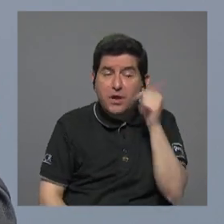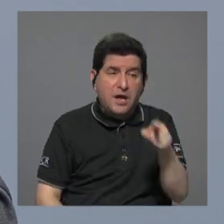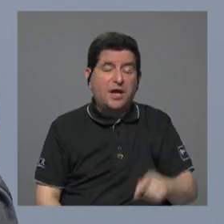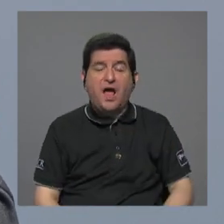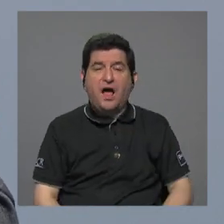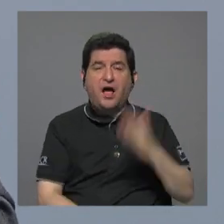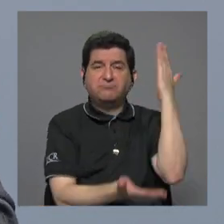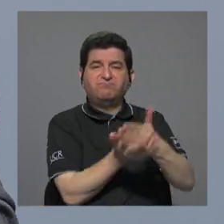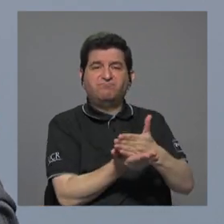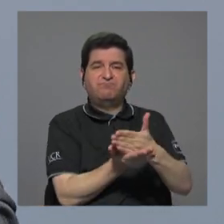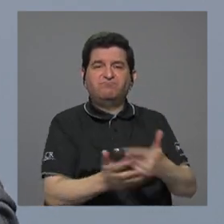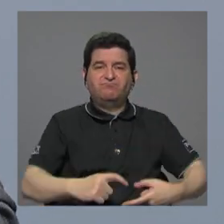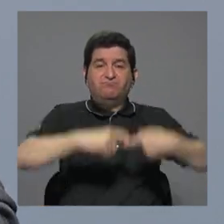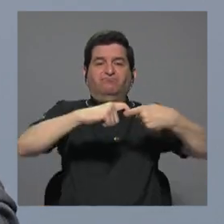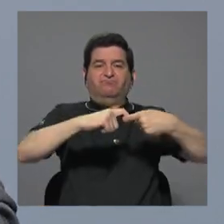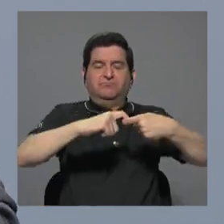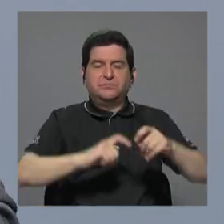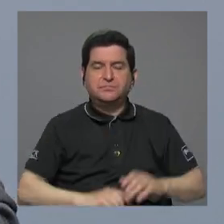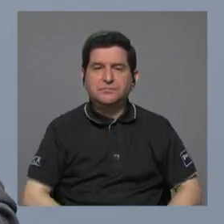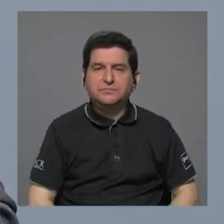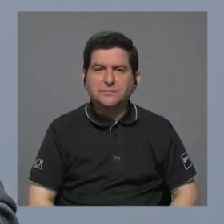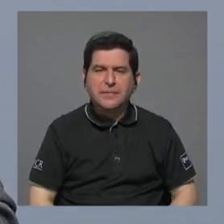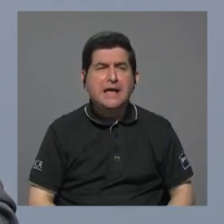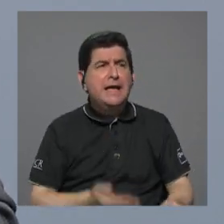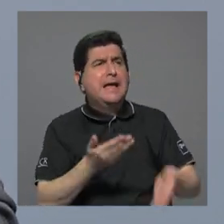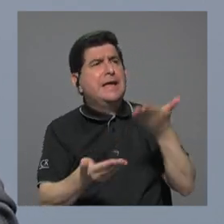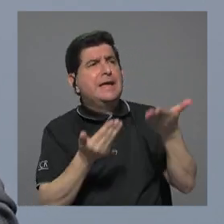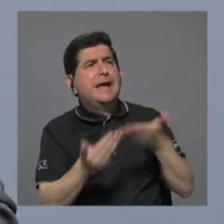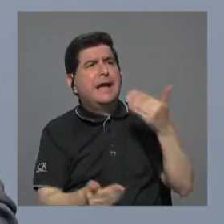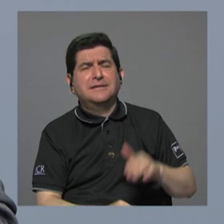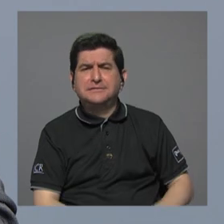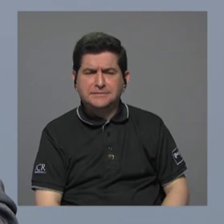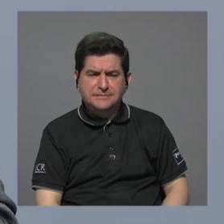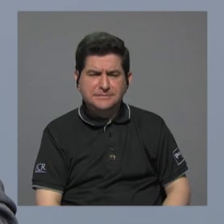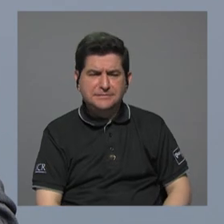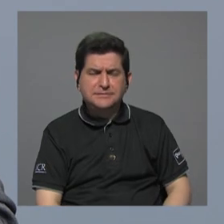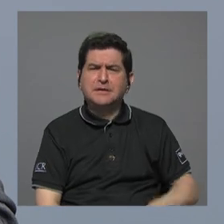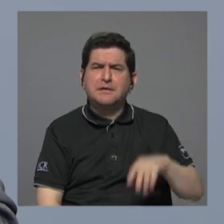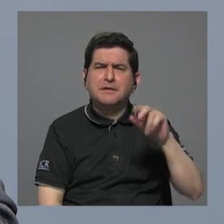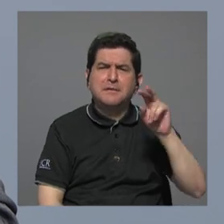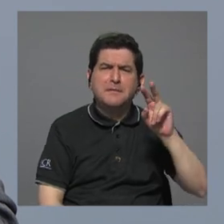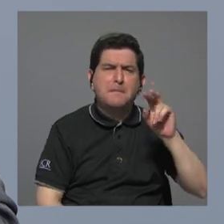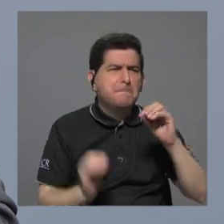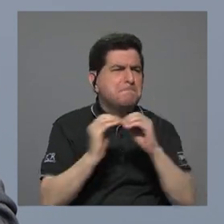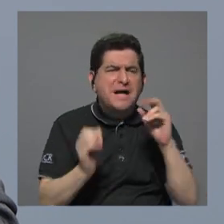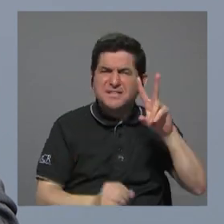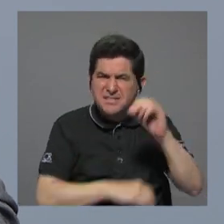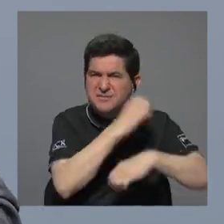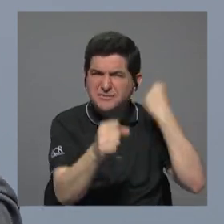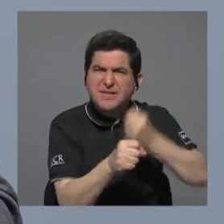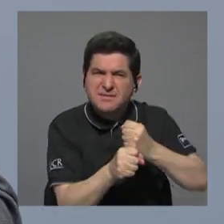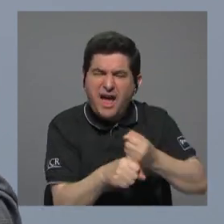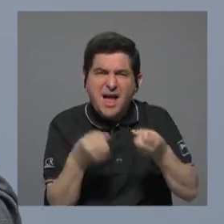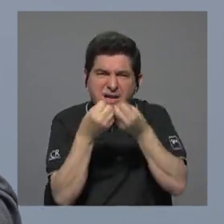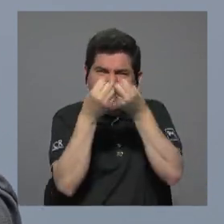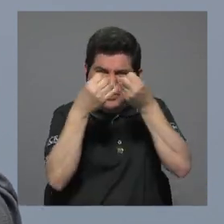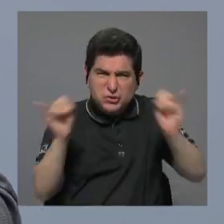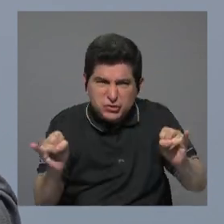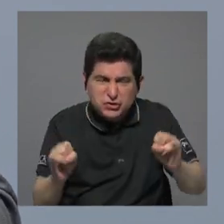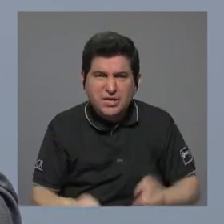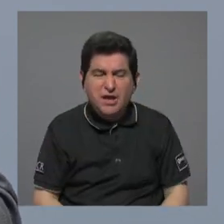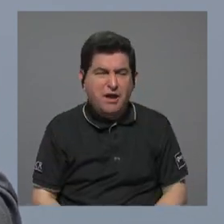amarrada y pasó casi veintipico de años sin poder